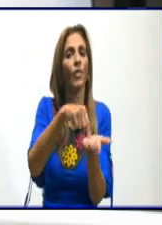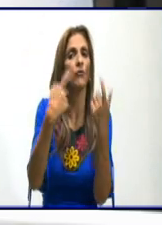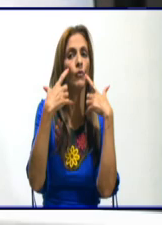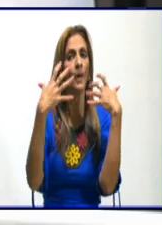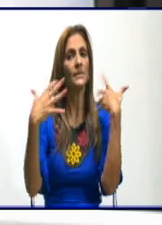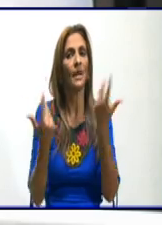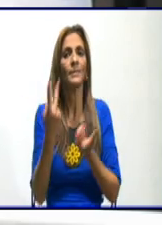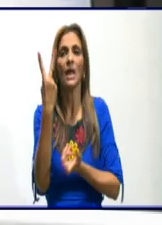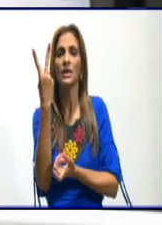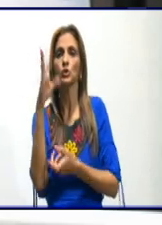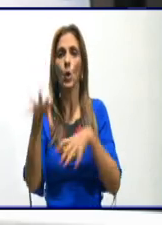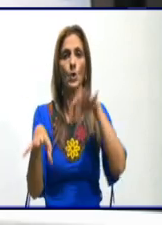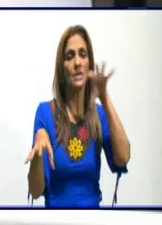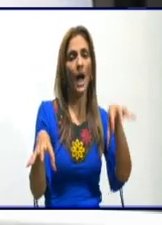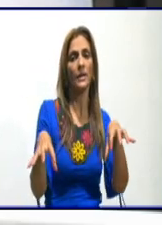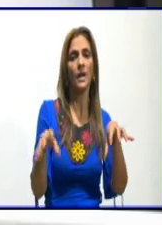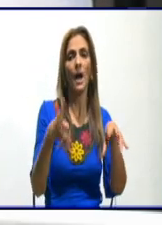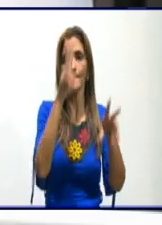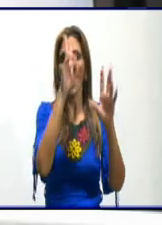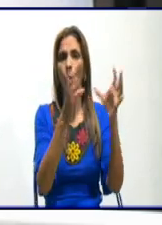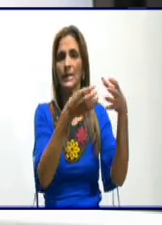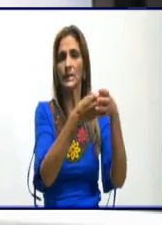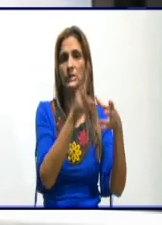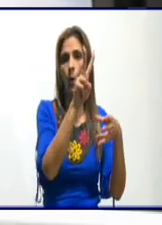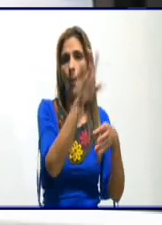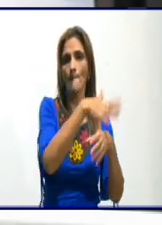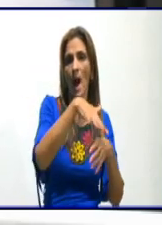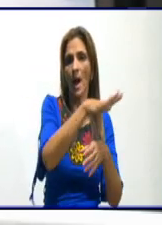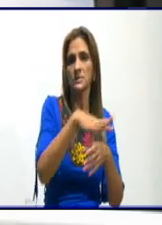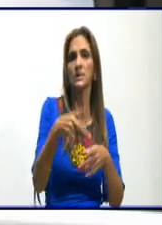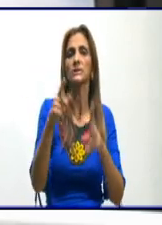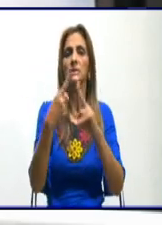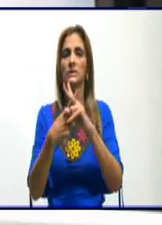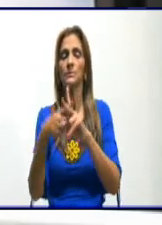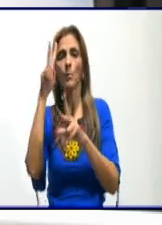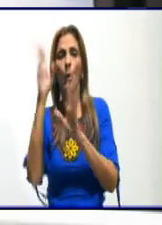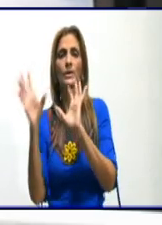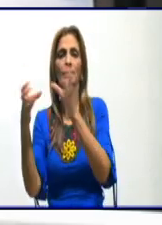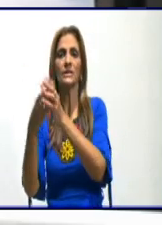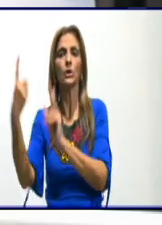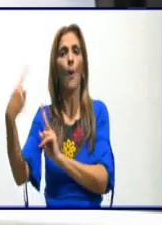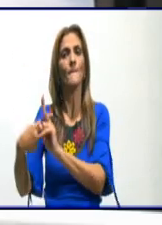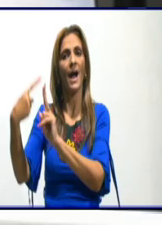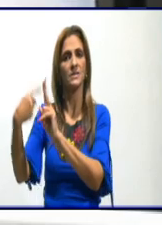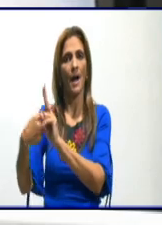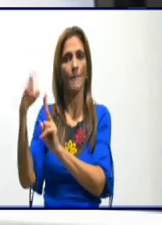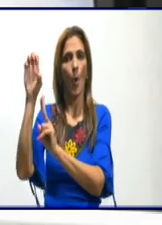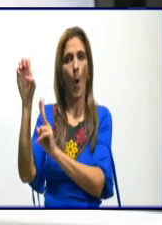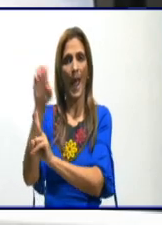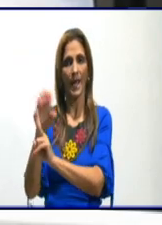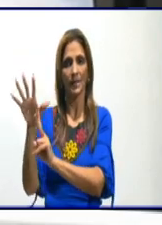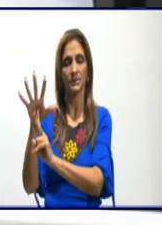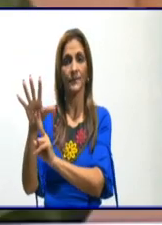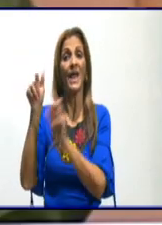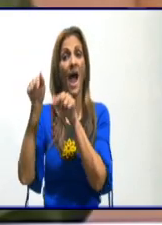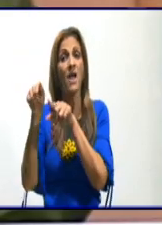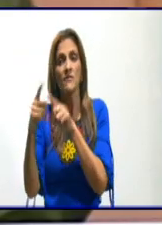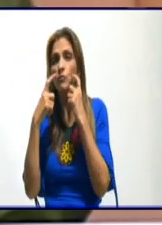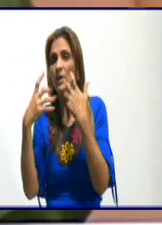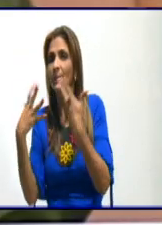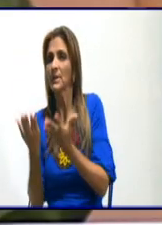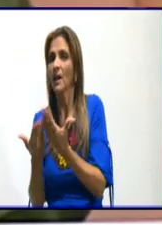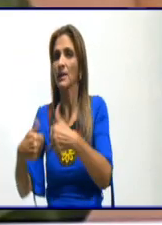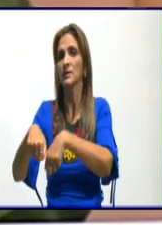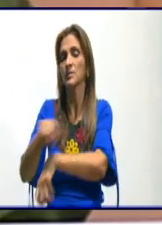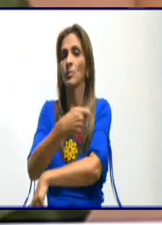áreas de salud del policlínico René Vallejo y el policlínico Vallejo Oeste. Y dentro del policlínico Vallejo Oeste, Camilo Sin Fuego, y